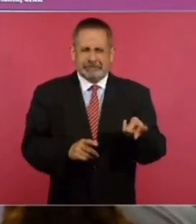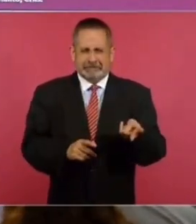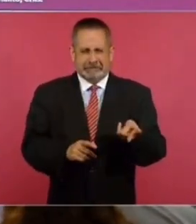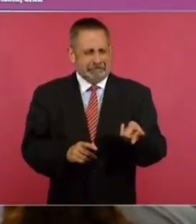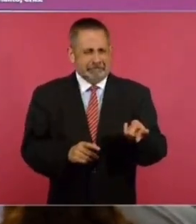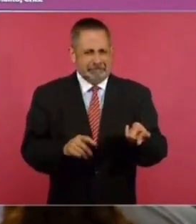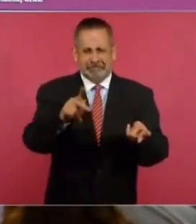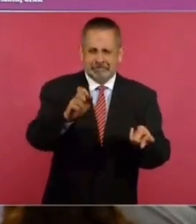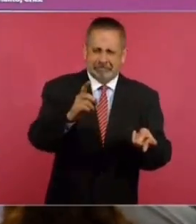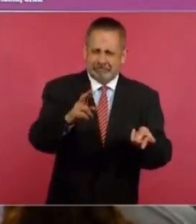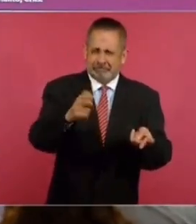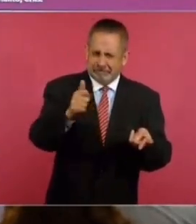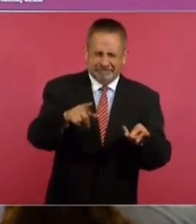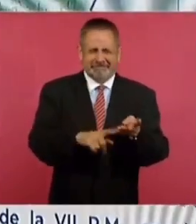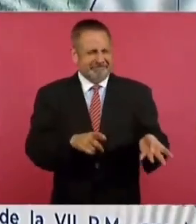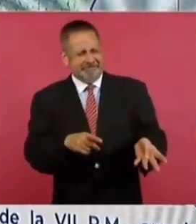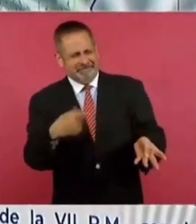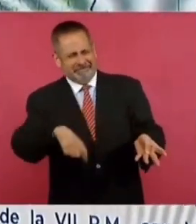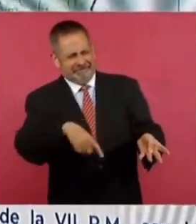El Pedregal.